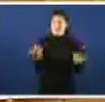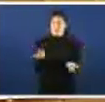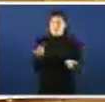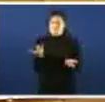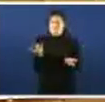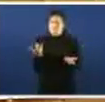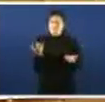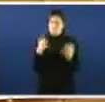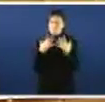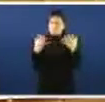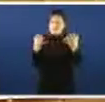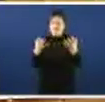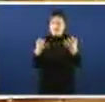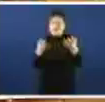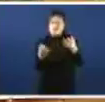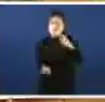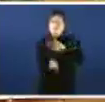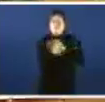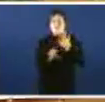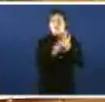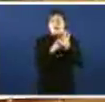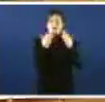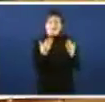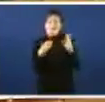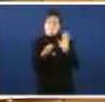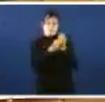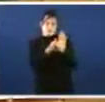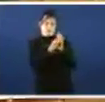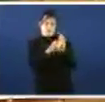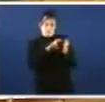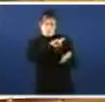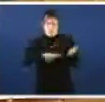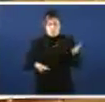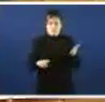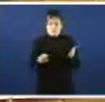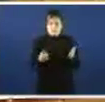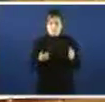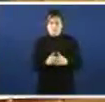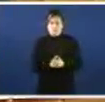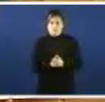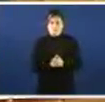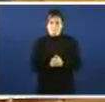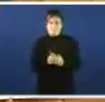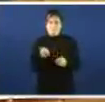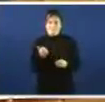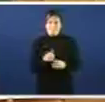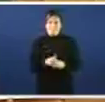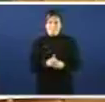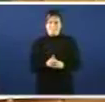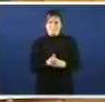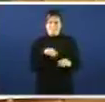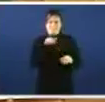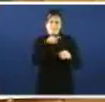producto dunha Constitución, o Estatuto de Galicia, que ele non votara e que ademais consideraba que non era as institucións que podían